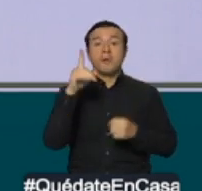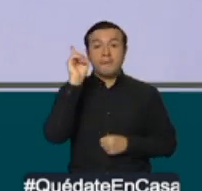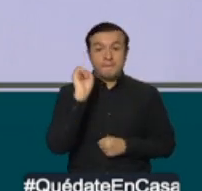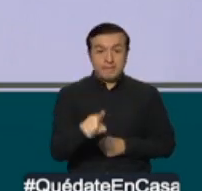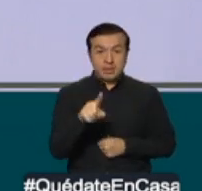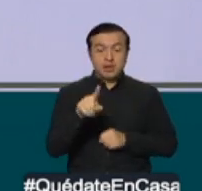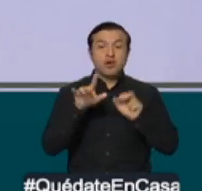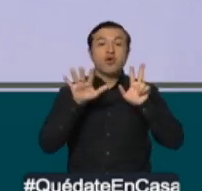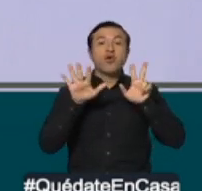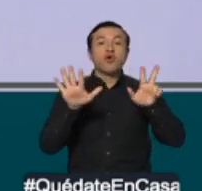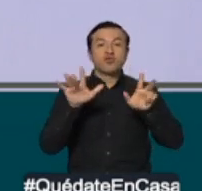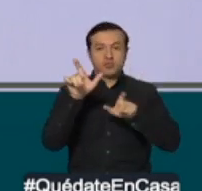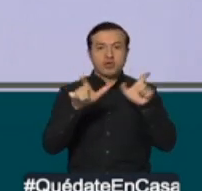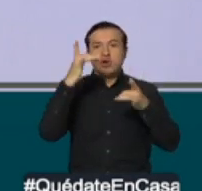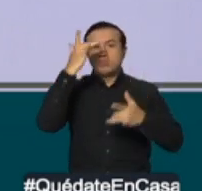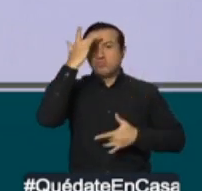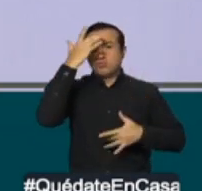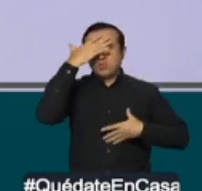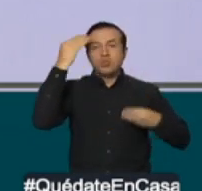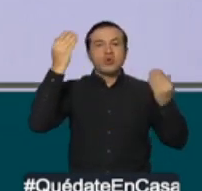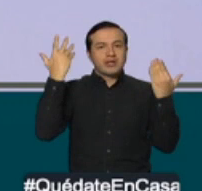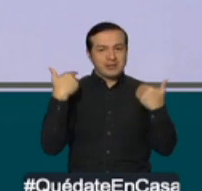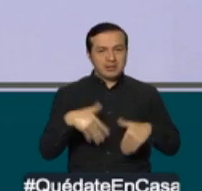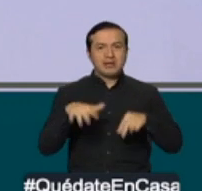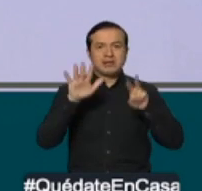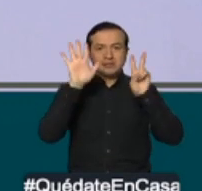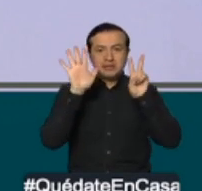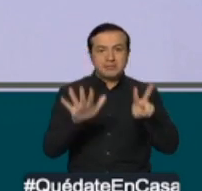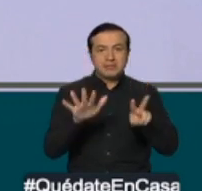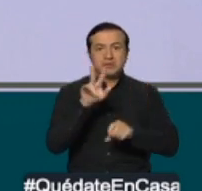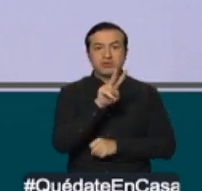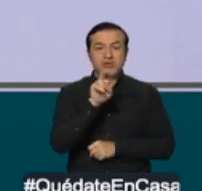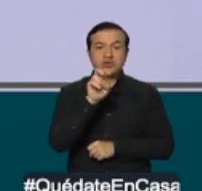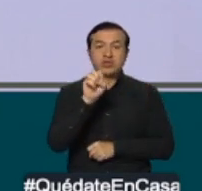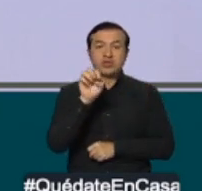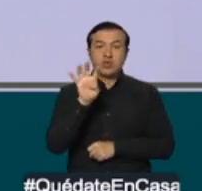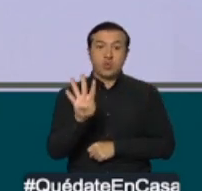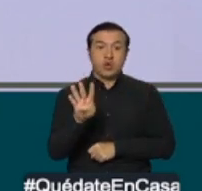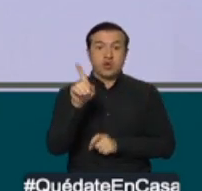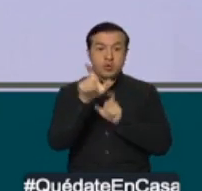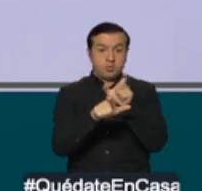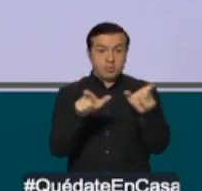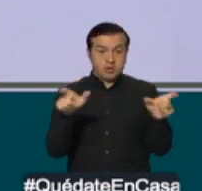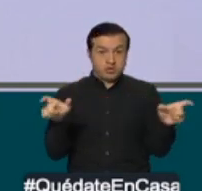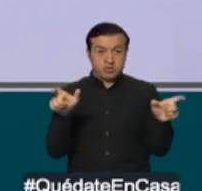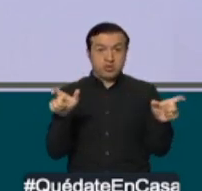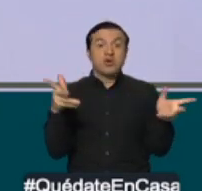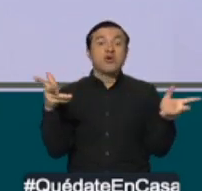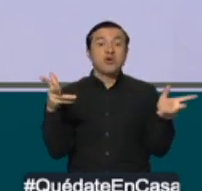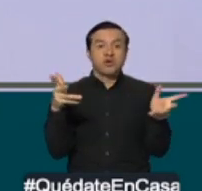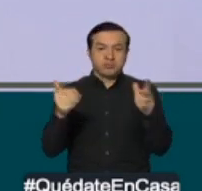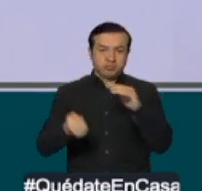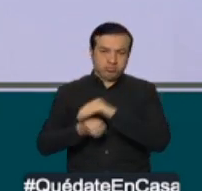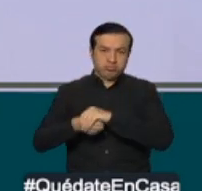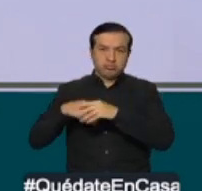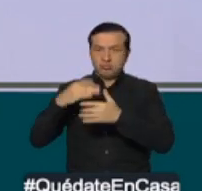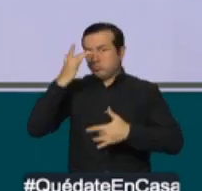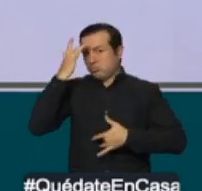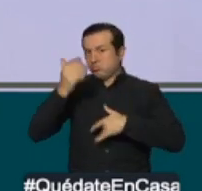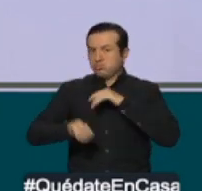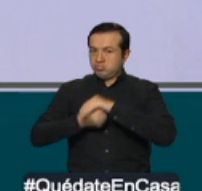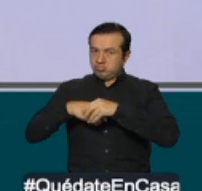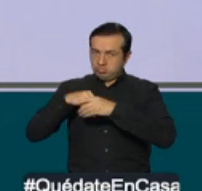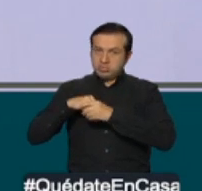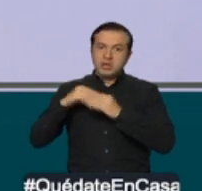pacientes con alta hospitalaria. 7.204 pacientes se mantienen en aislamiento domiciliario en